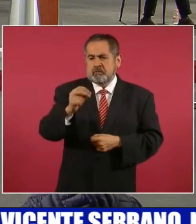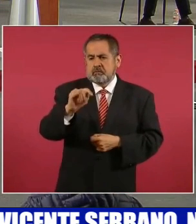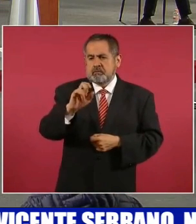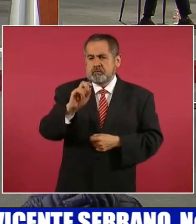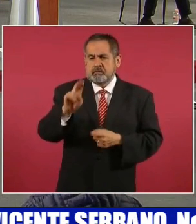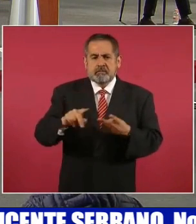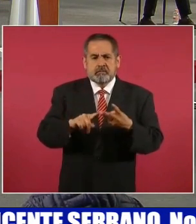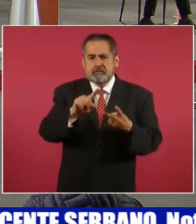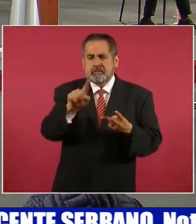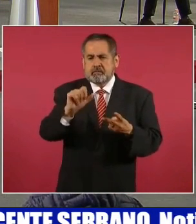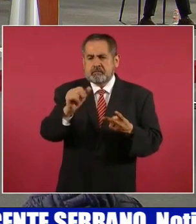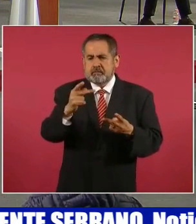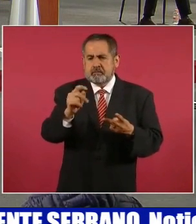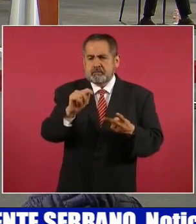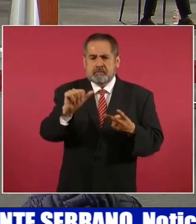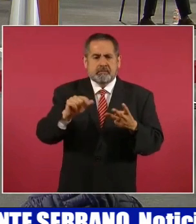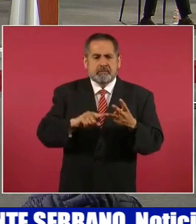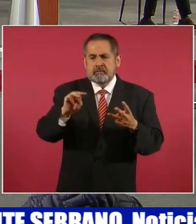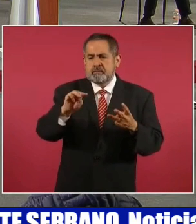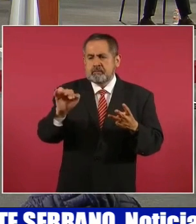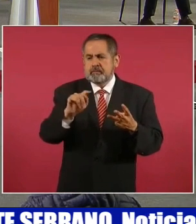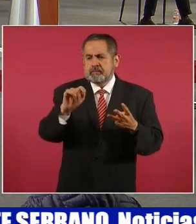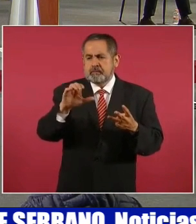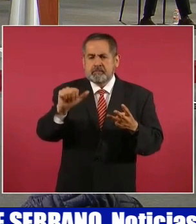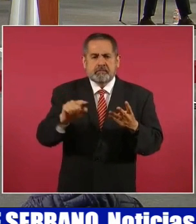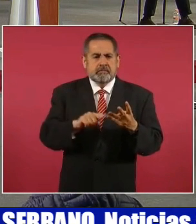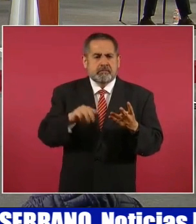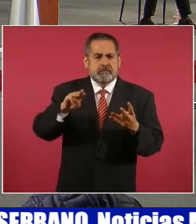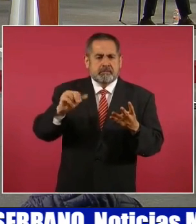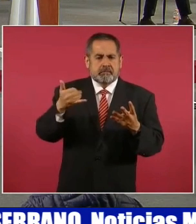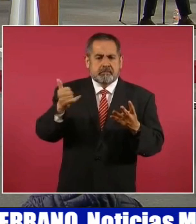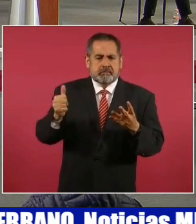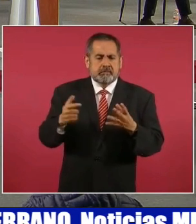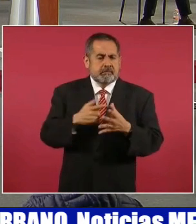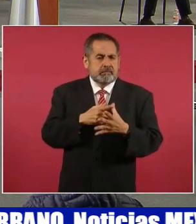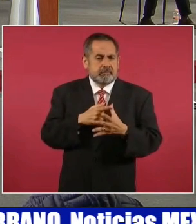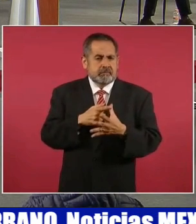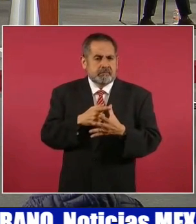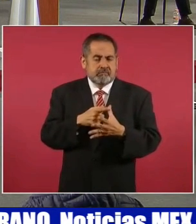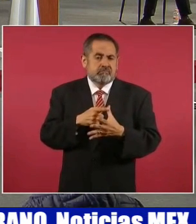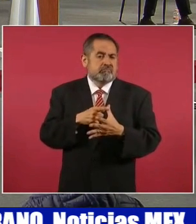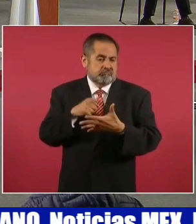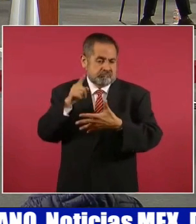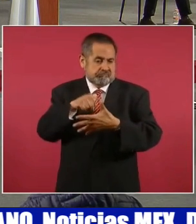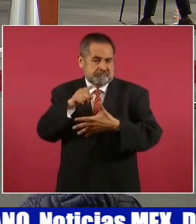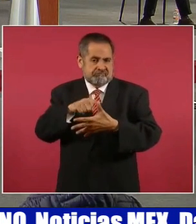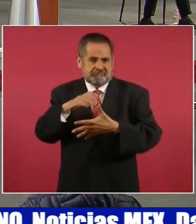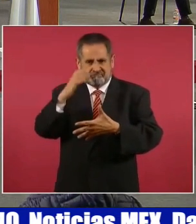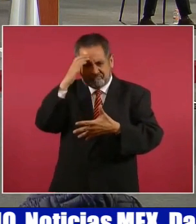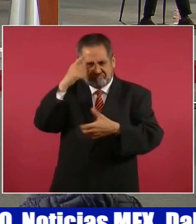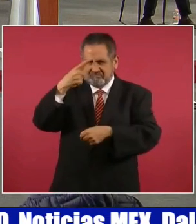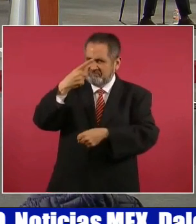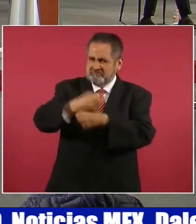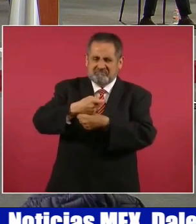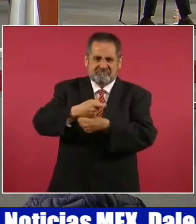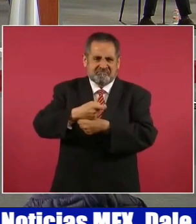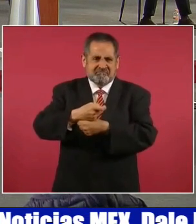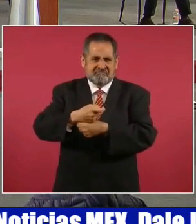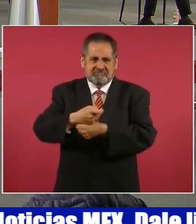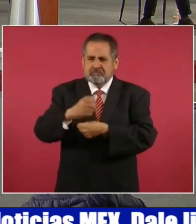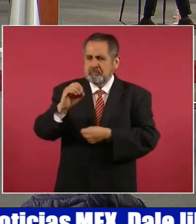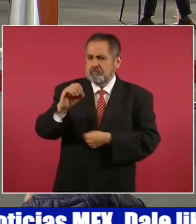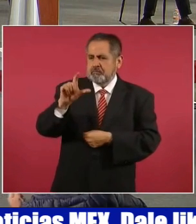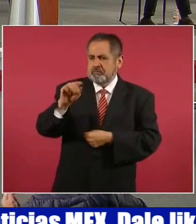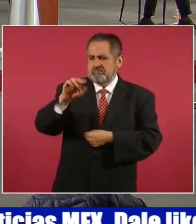zapoteca, la mixteca, la maya y la que se conoce como cultura madre, la